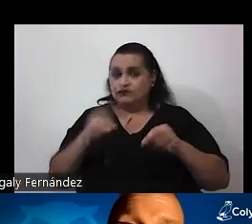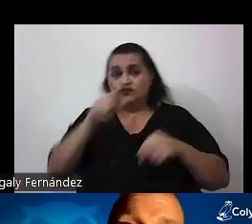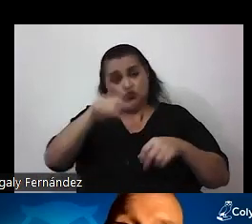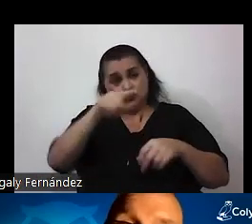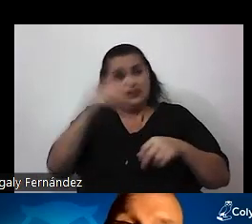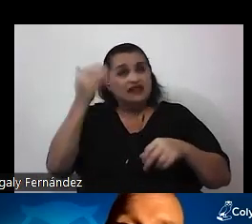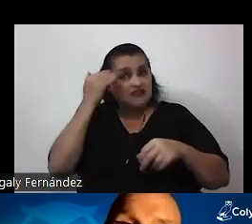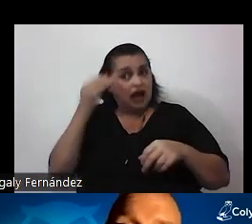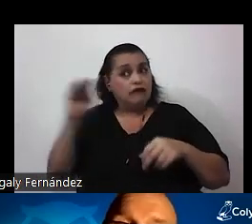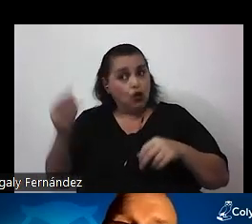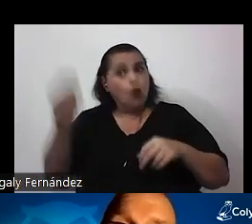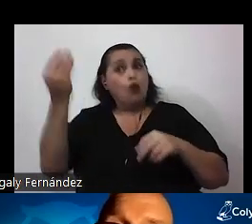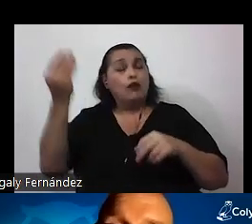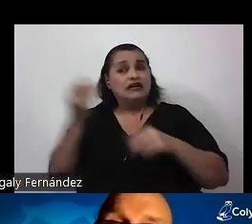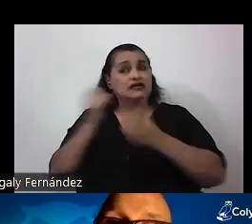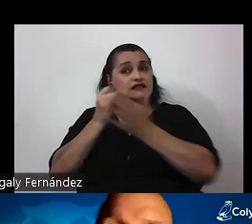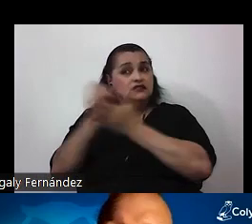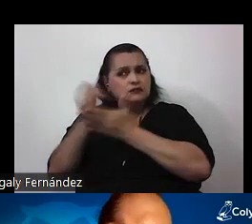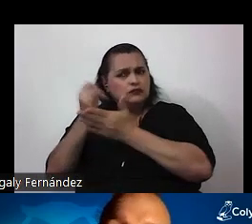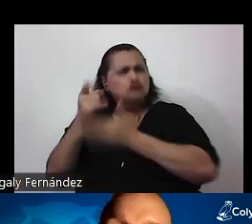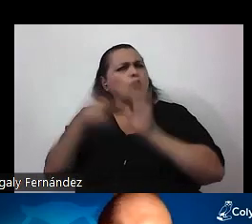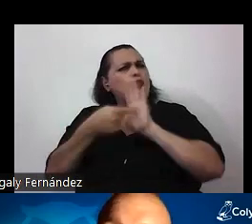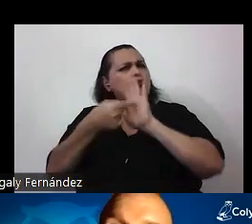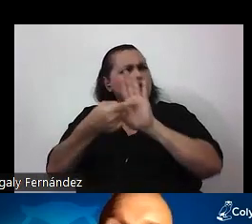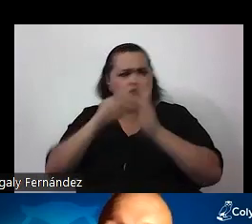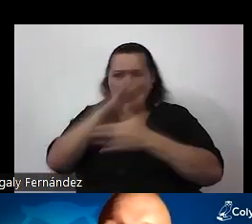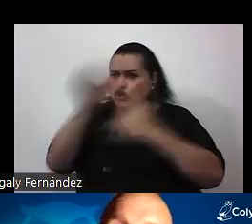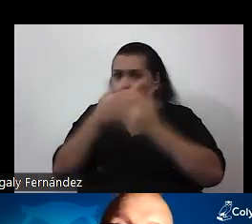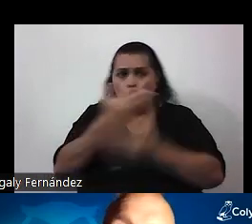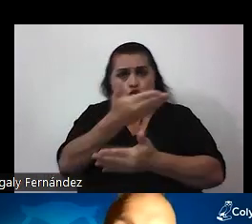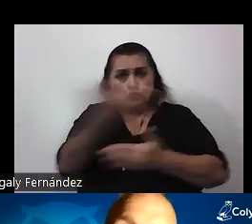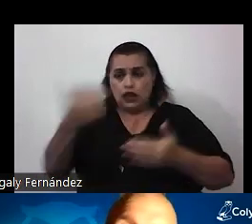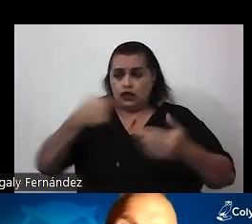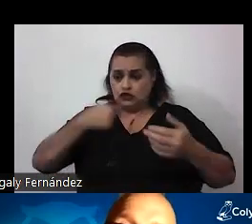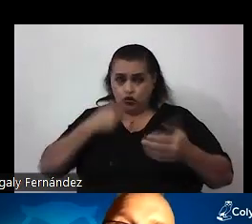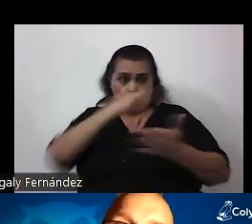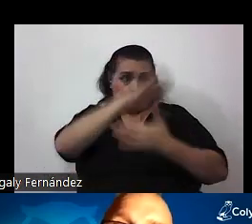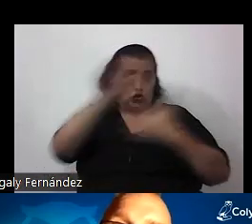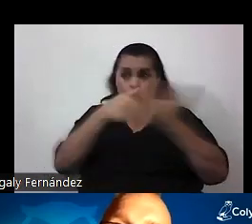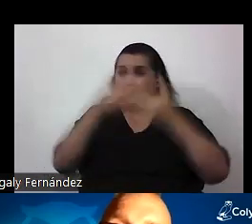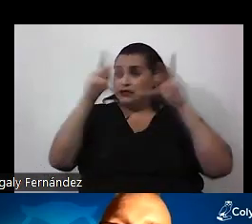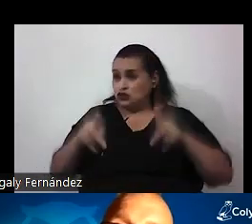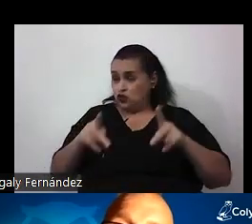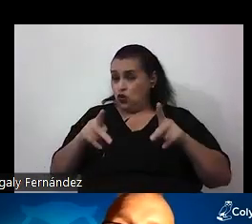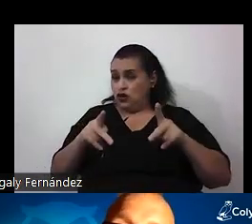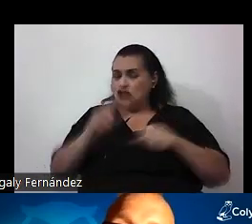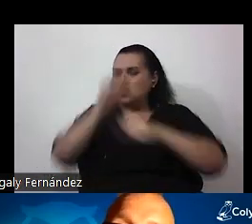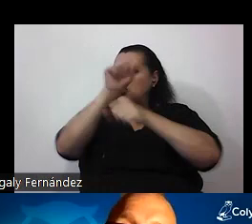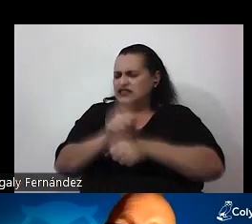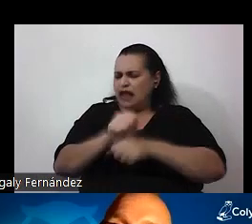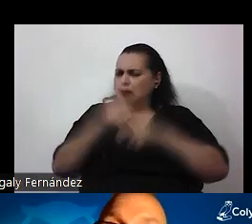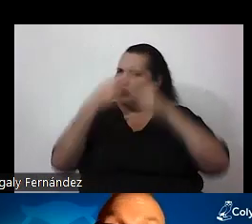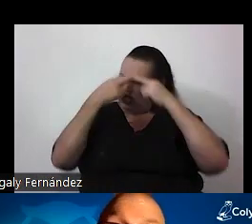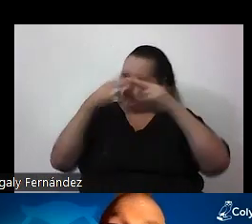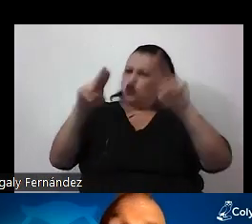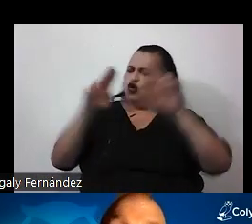chicas que hay investigaciones que muestran que todos ustedes yo todos tendemos a ignorar la información que